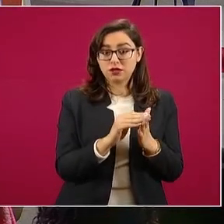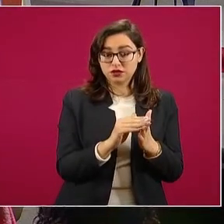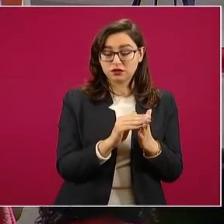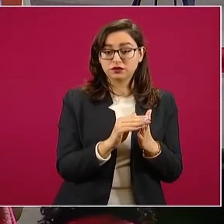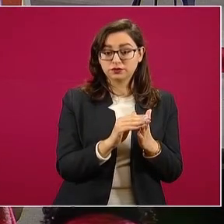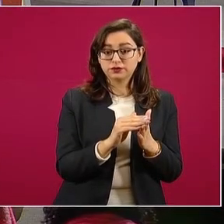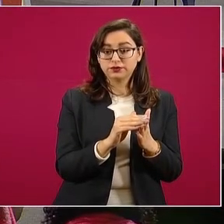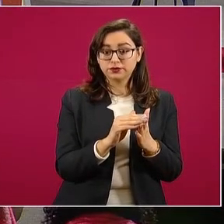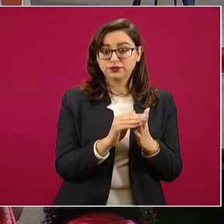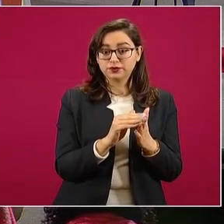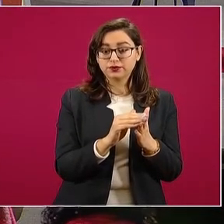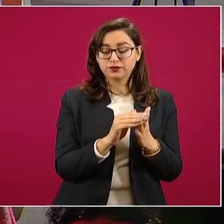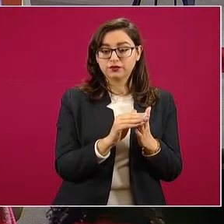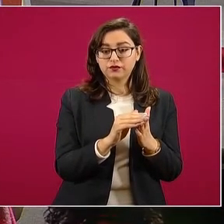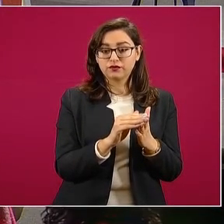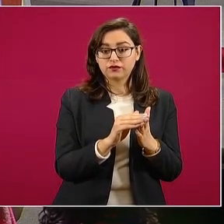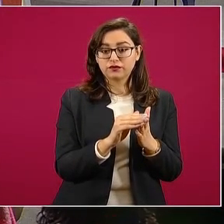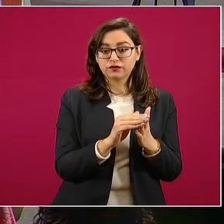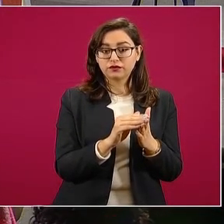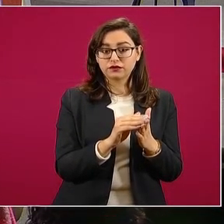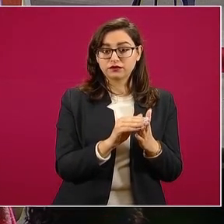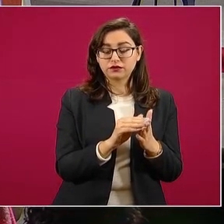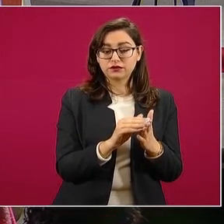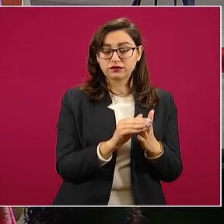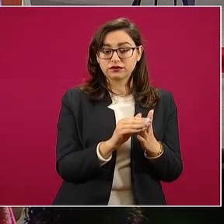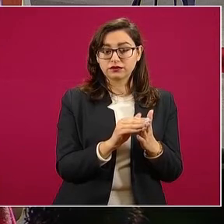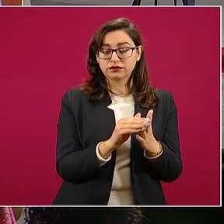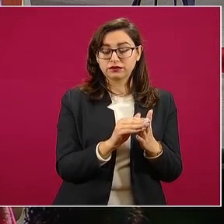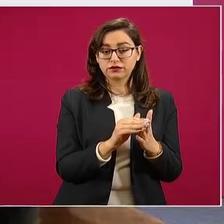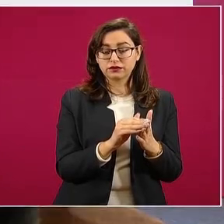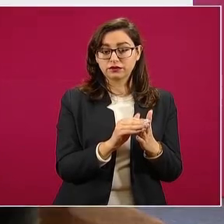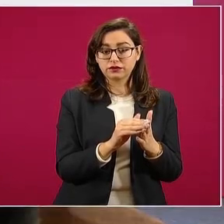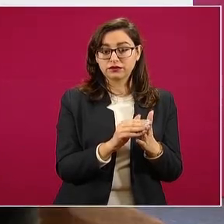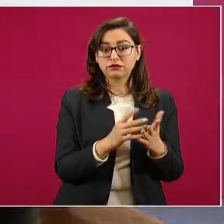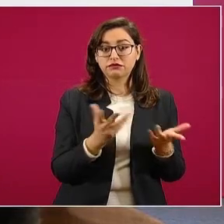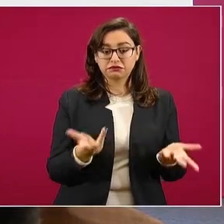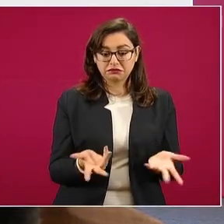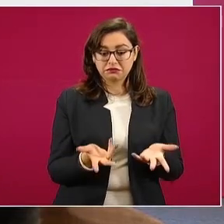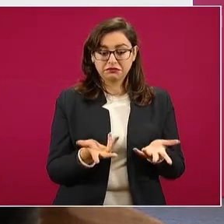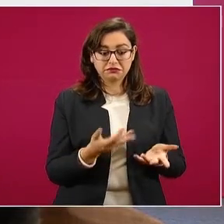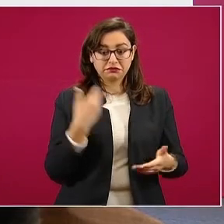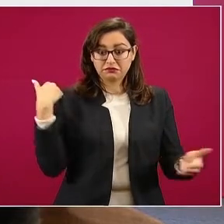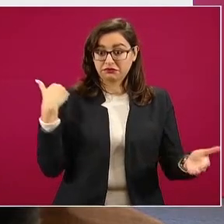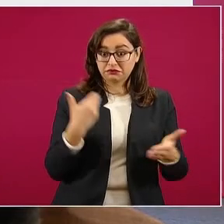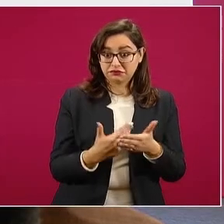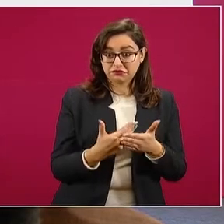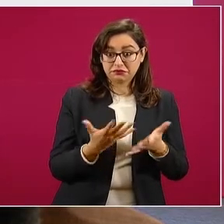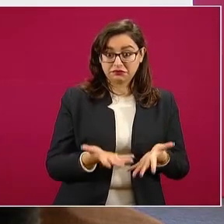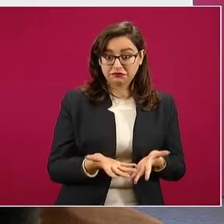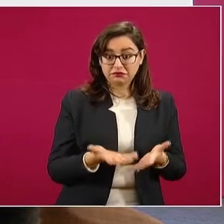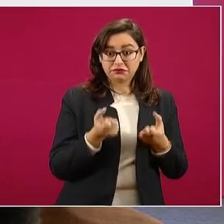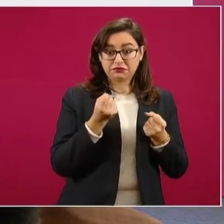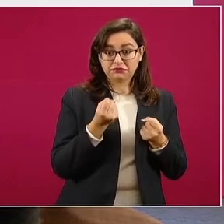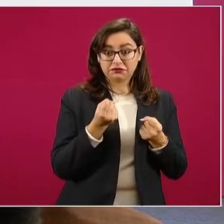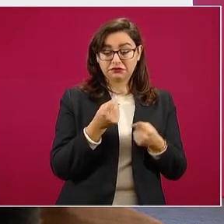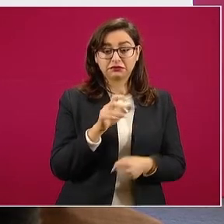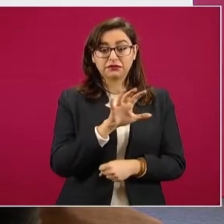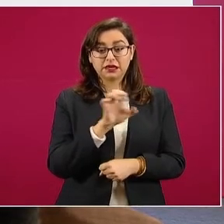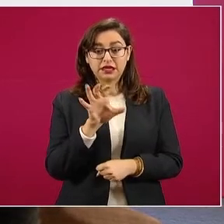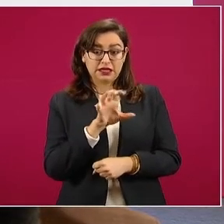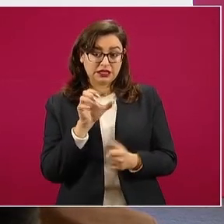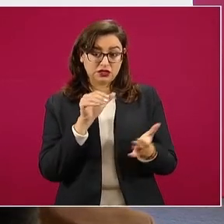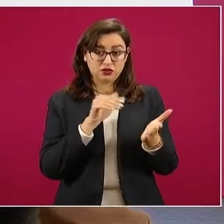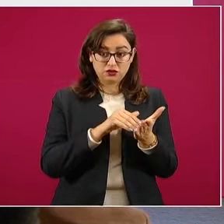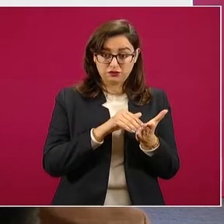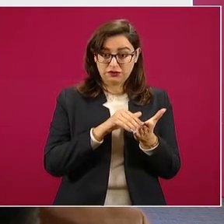y hemos recuperado un poco más de 500 mil,